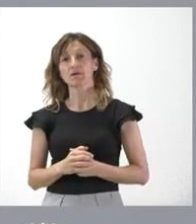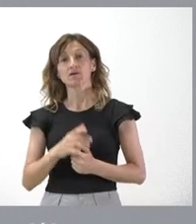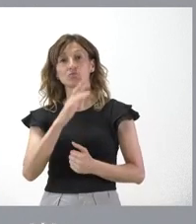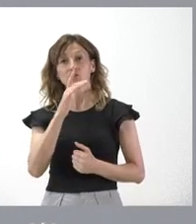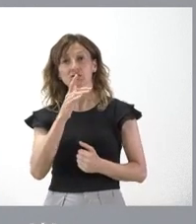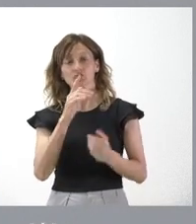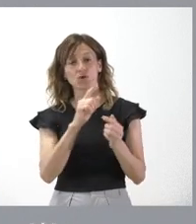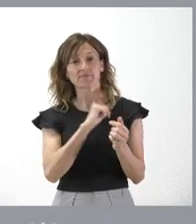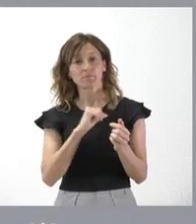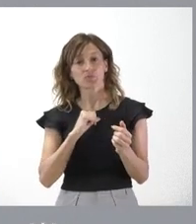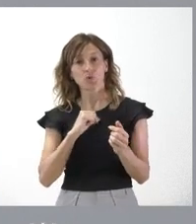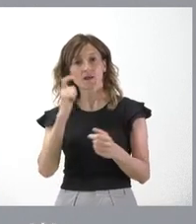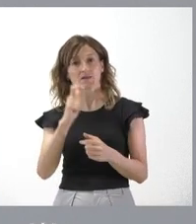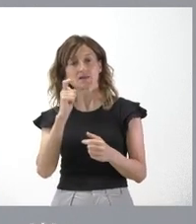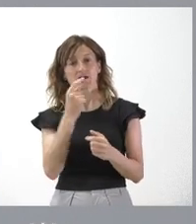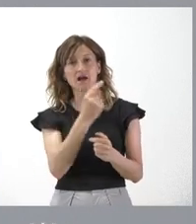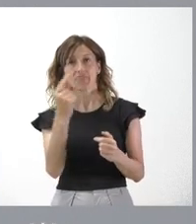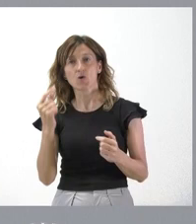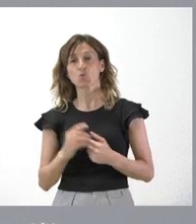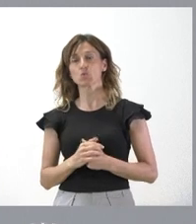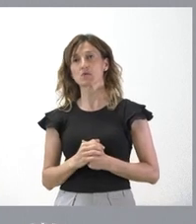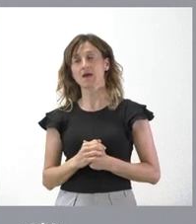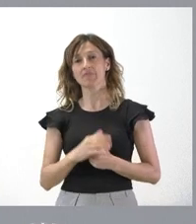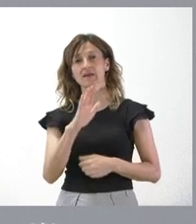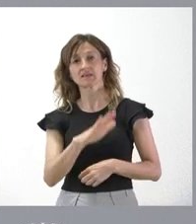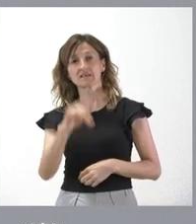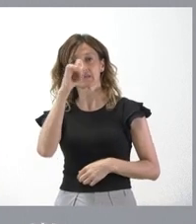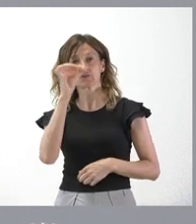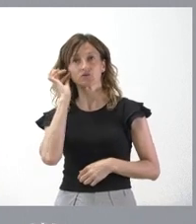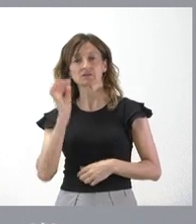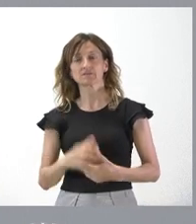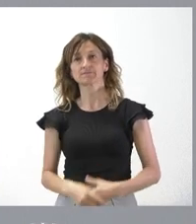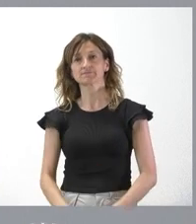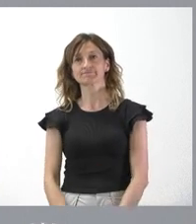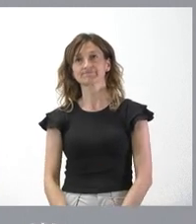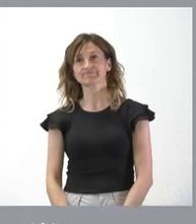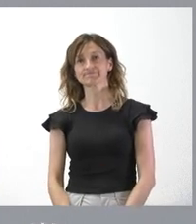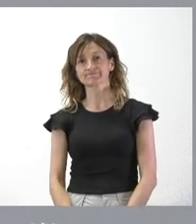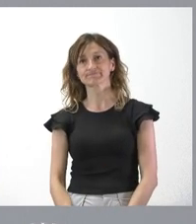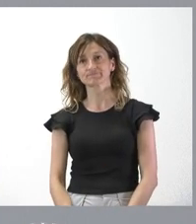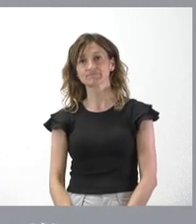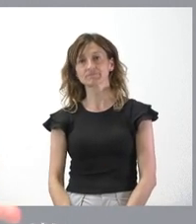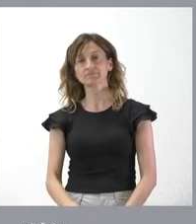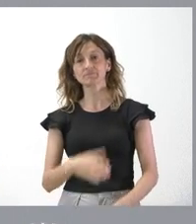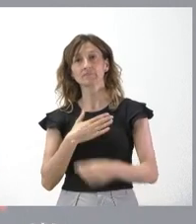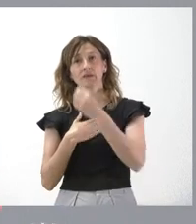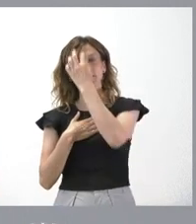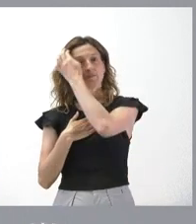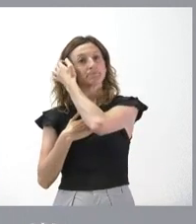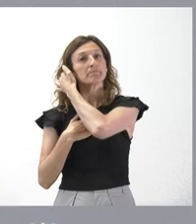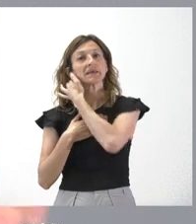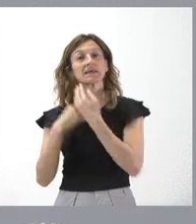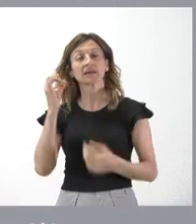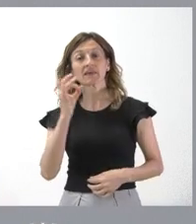expediente individual para cada uno de estos niños y niñas. Esta es la idea, por tanto, que